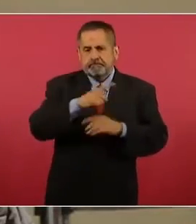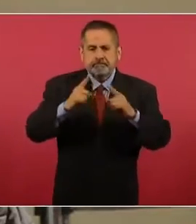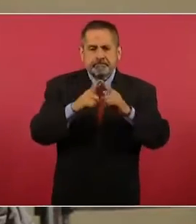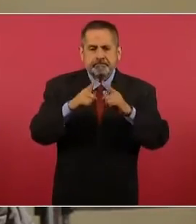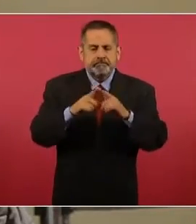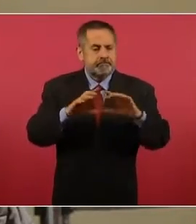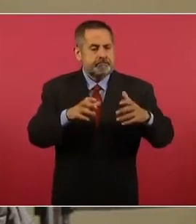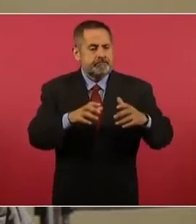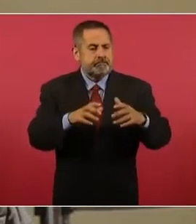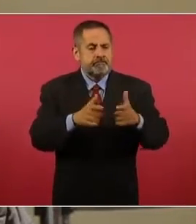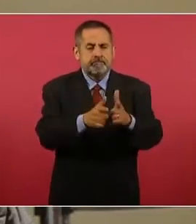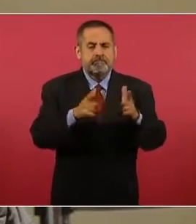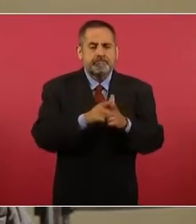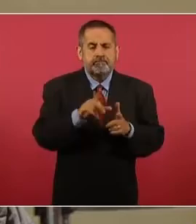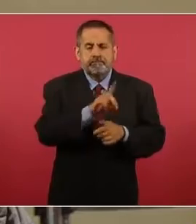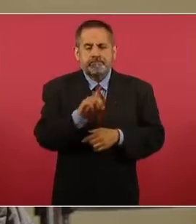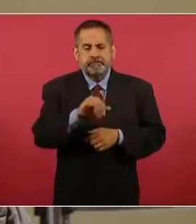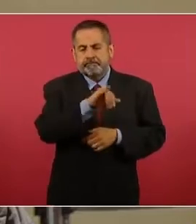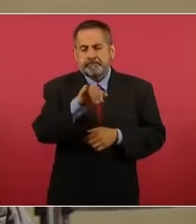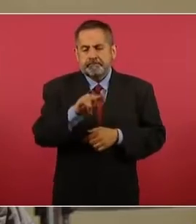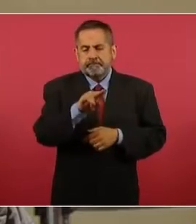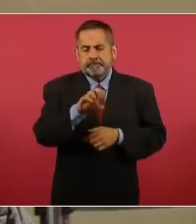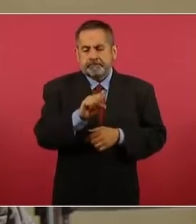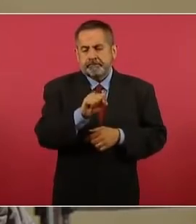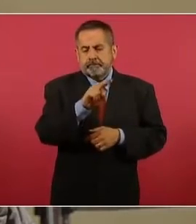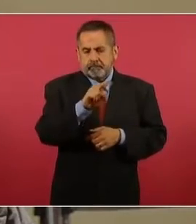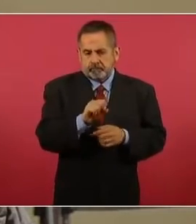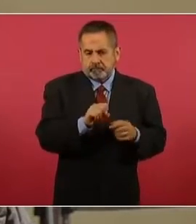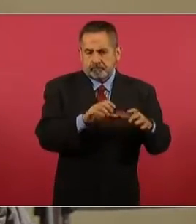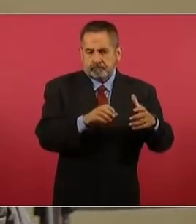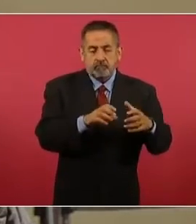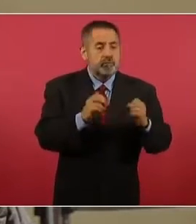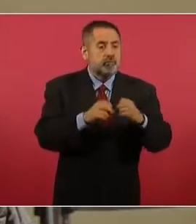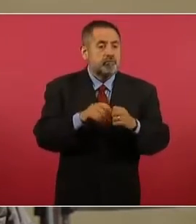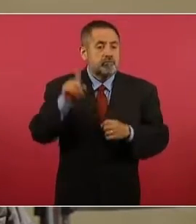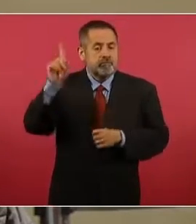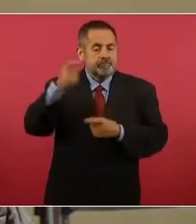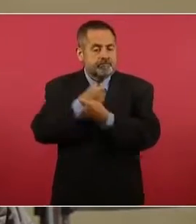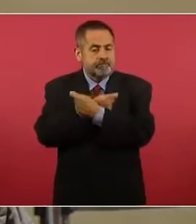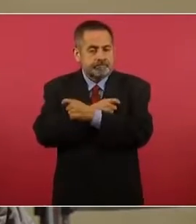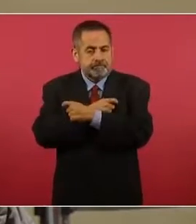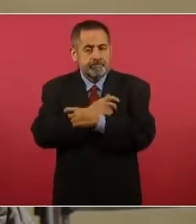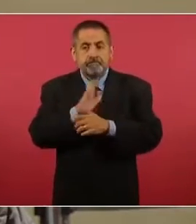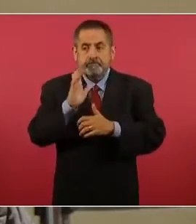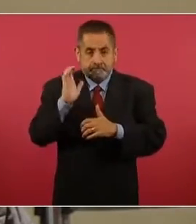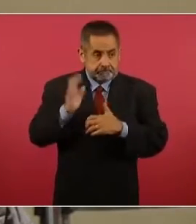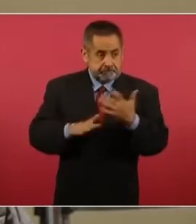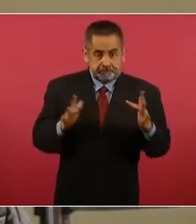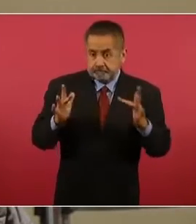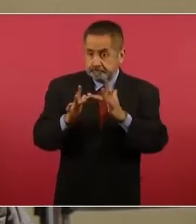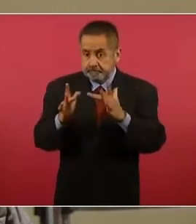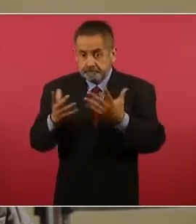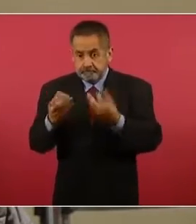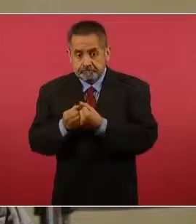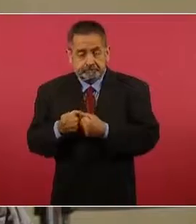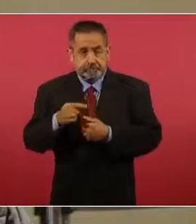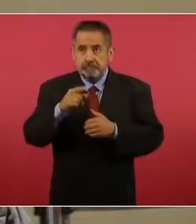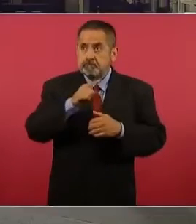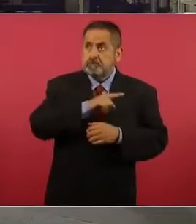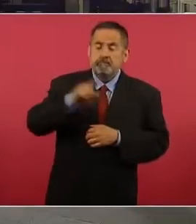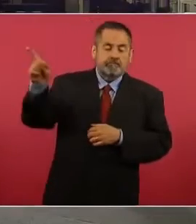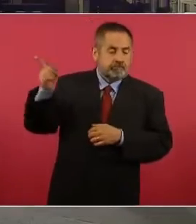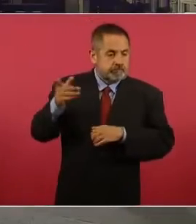de la Compañía de Jesús, con el nuncio o directamente con el Vaticano, porque esto trascendió desde luego hasta el Vaticano.